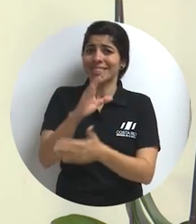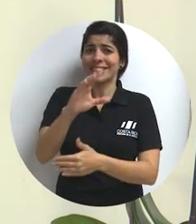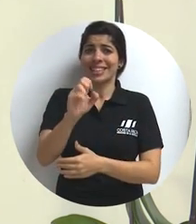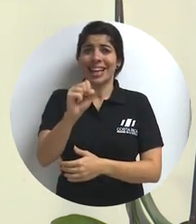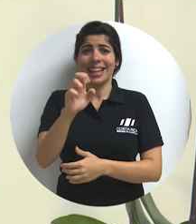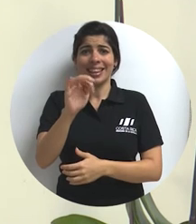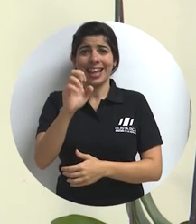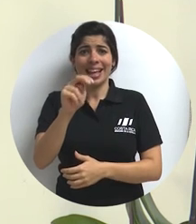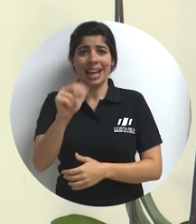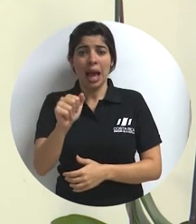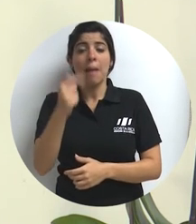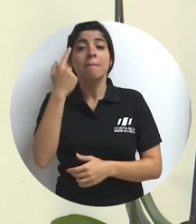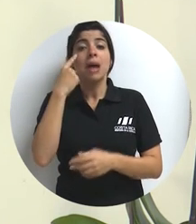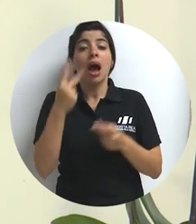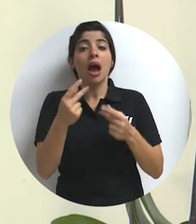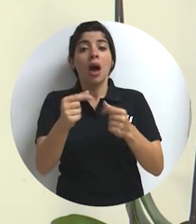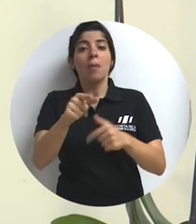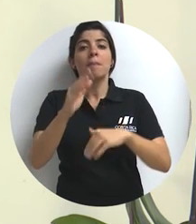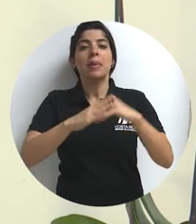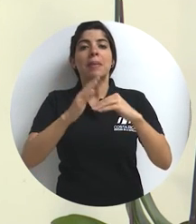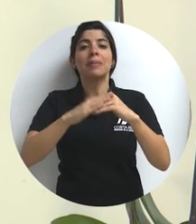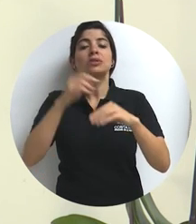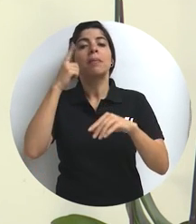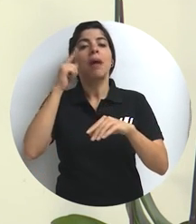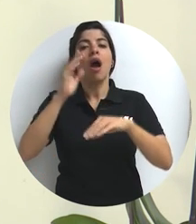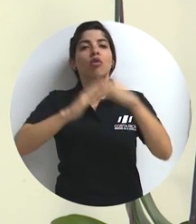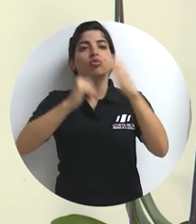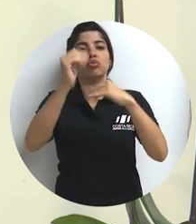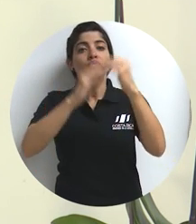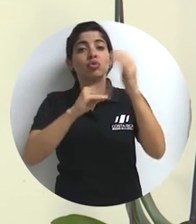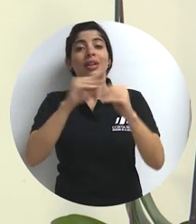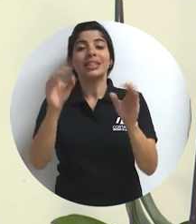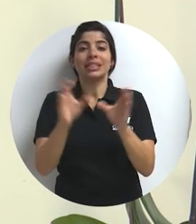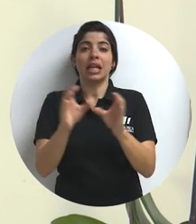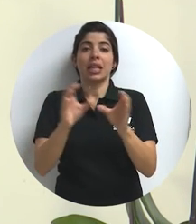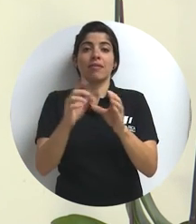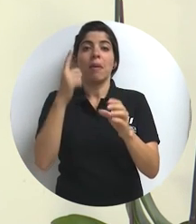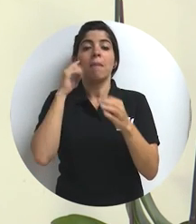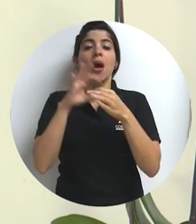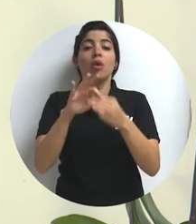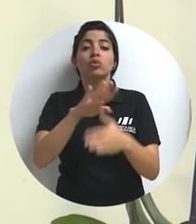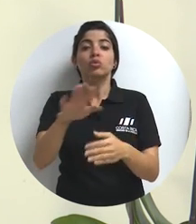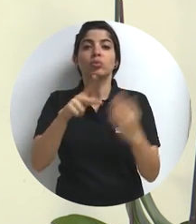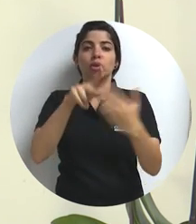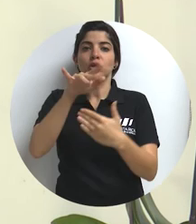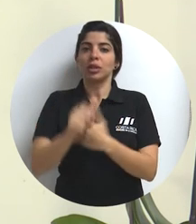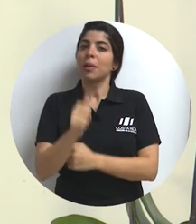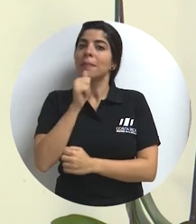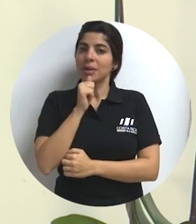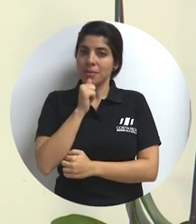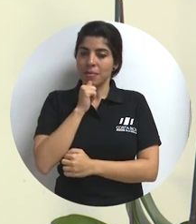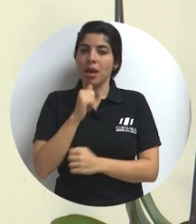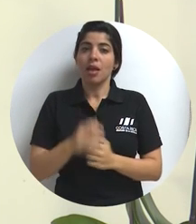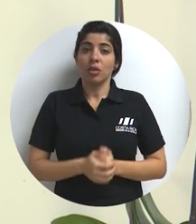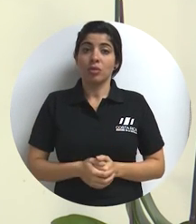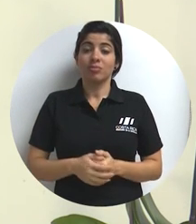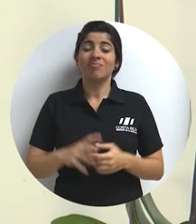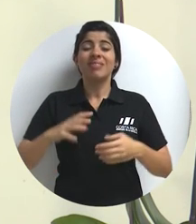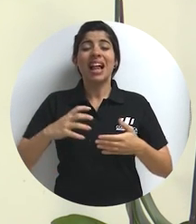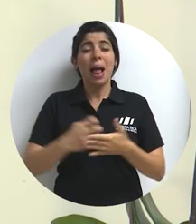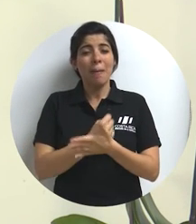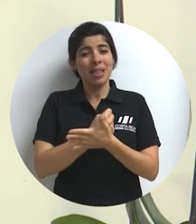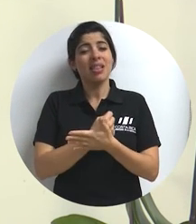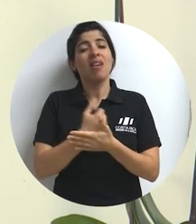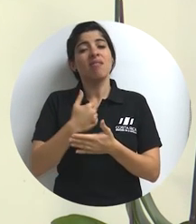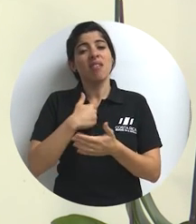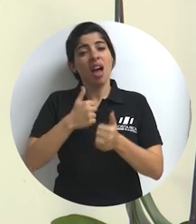de CETENA para agilizar los permisos en obras públicas y las certificaciones para proyectos privados. Hemos sufrido,